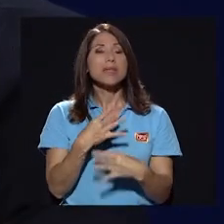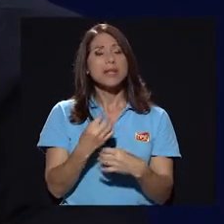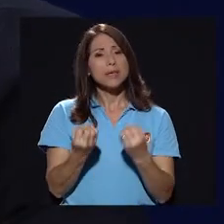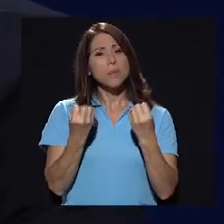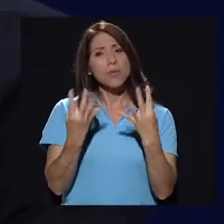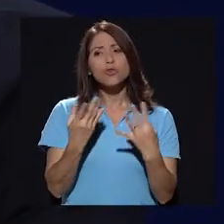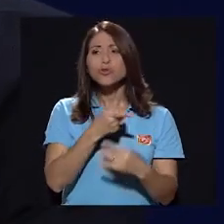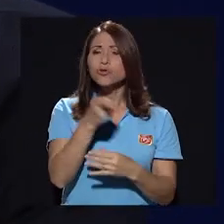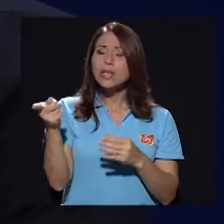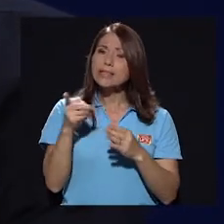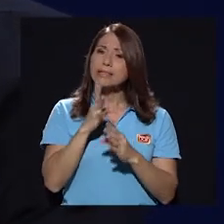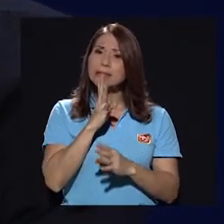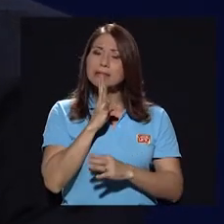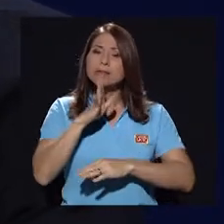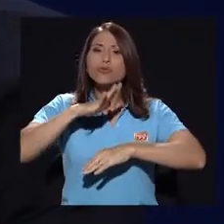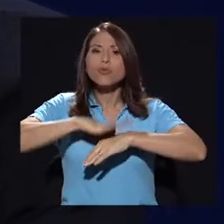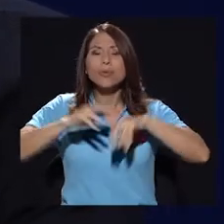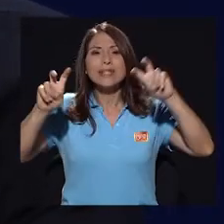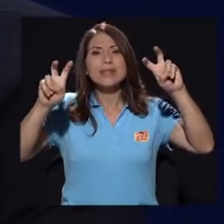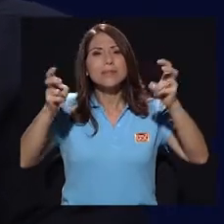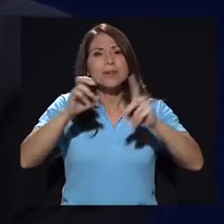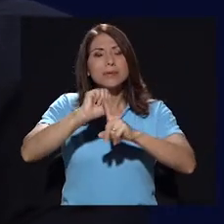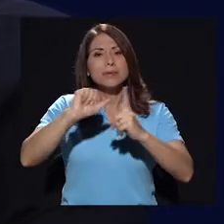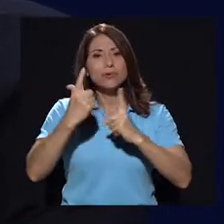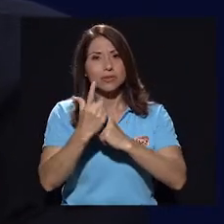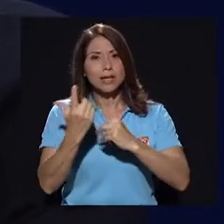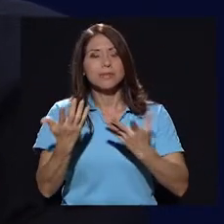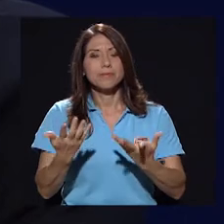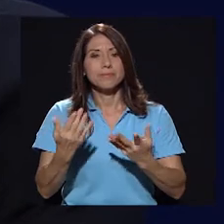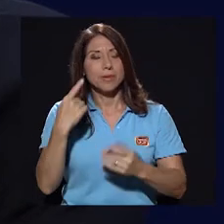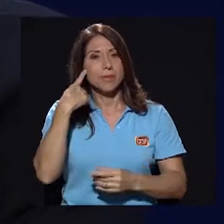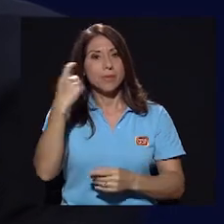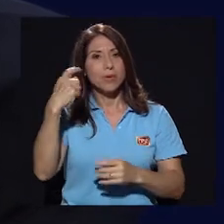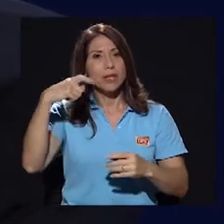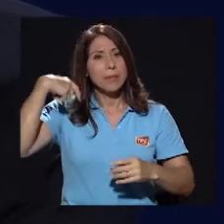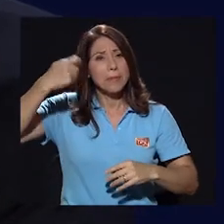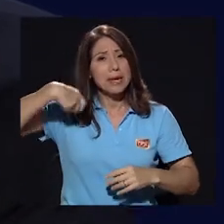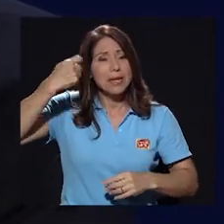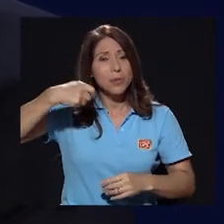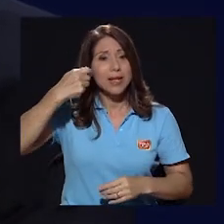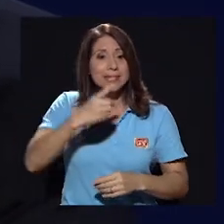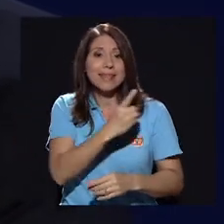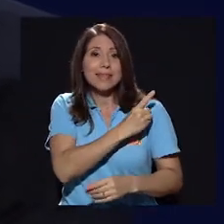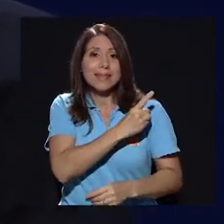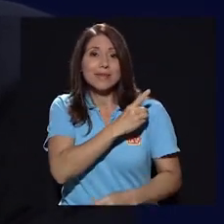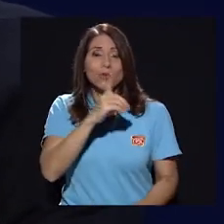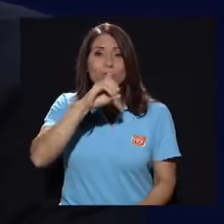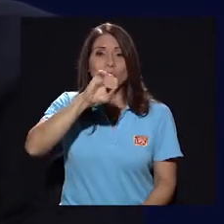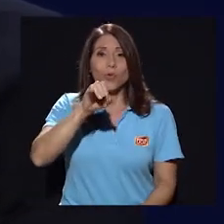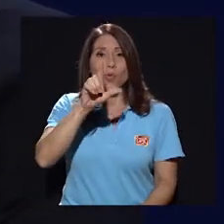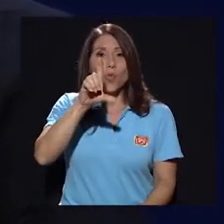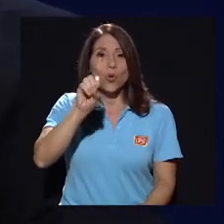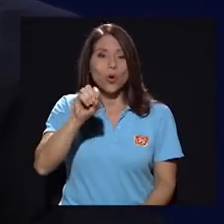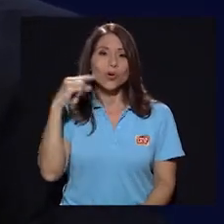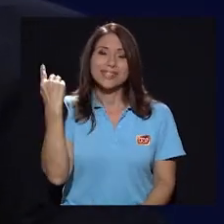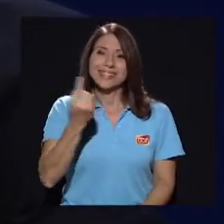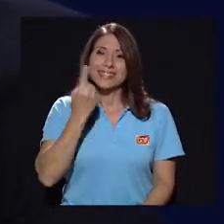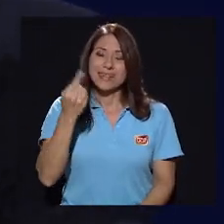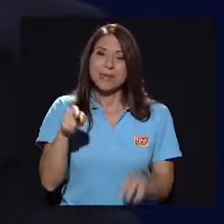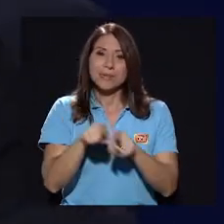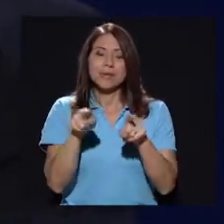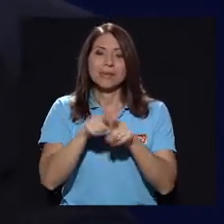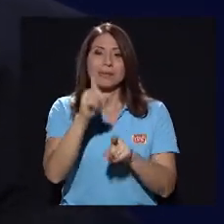que ahonden un poquito en la temática social, porque las películas de julio también siempre tienen ese